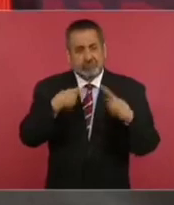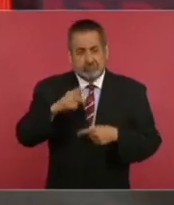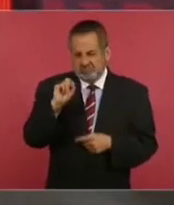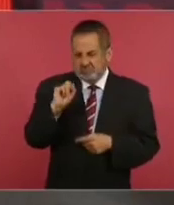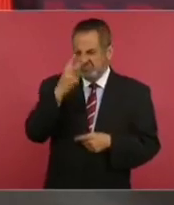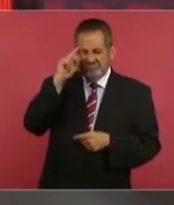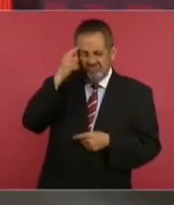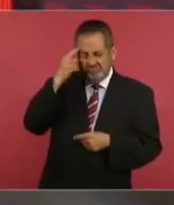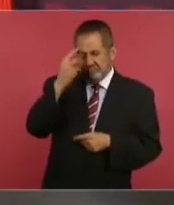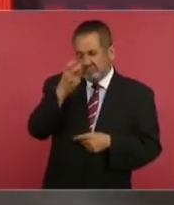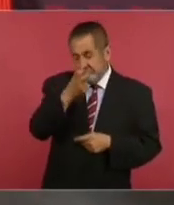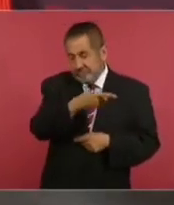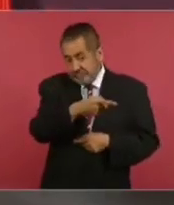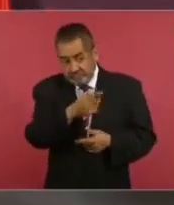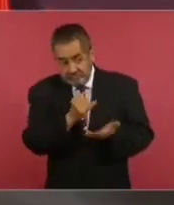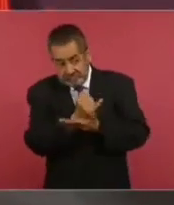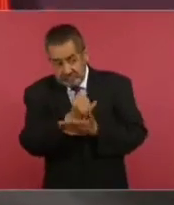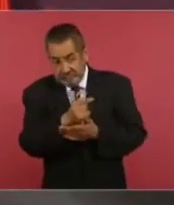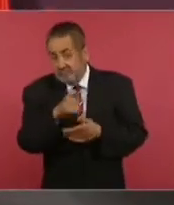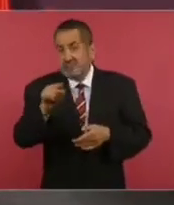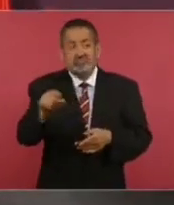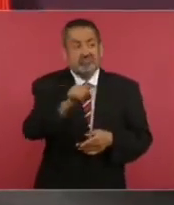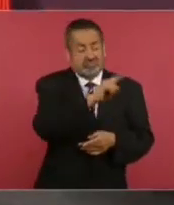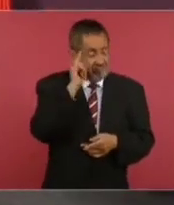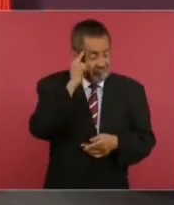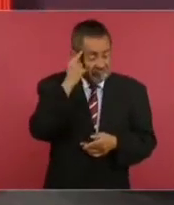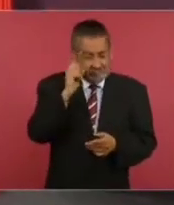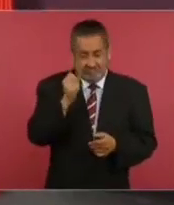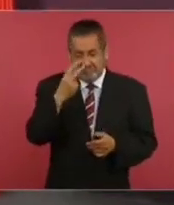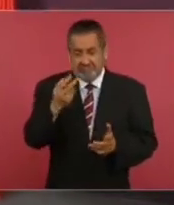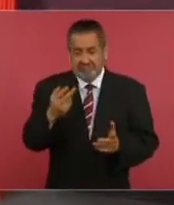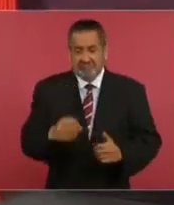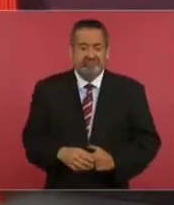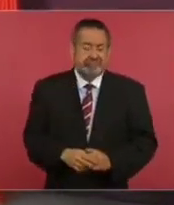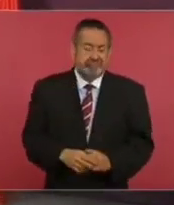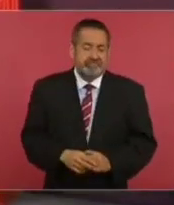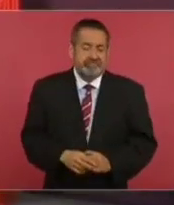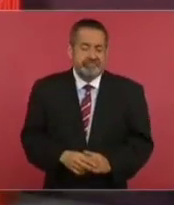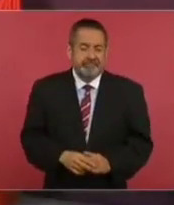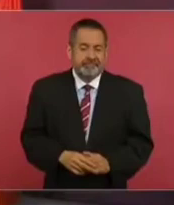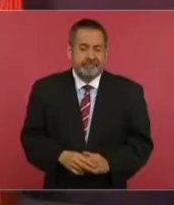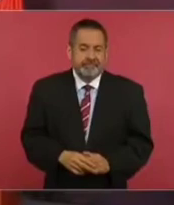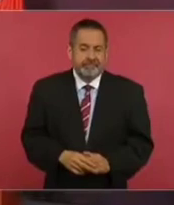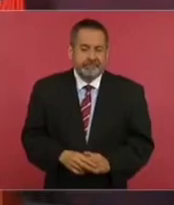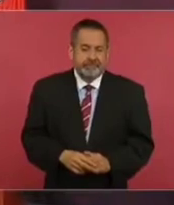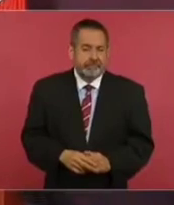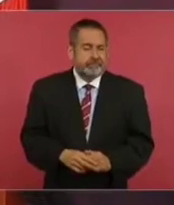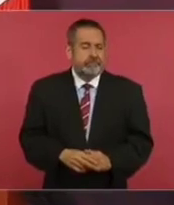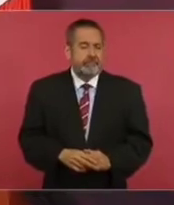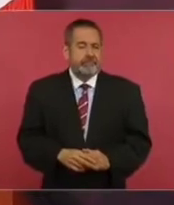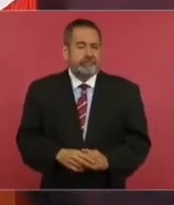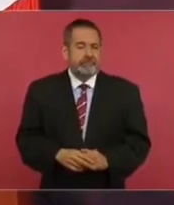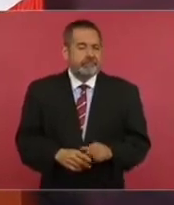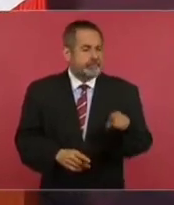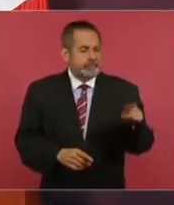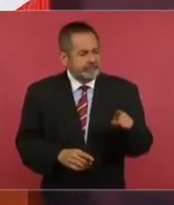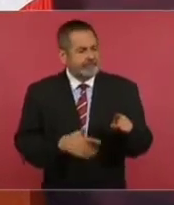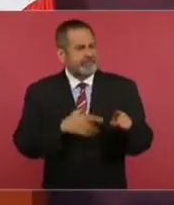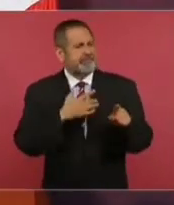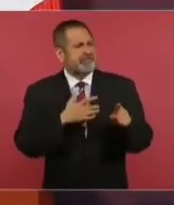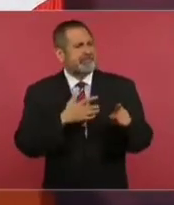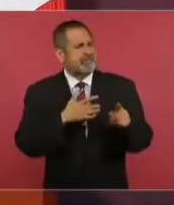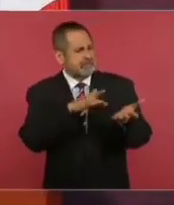que se deben de haber sentido